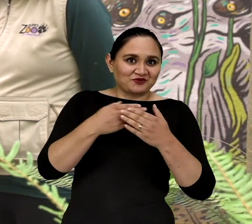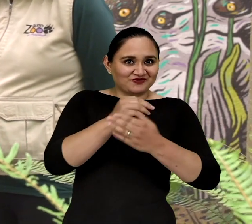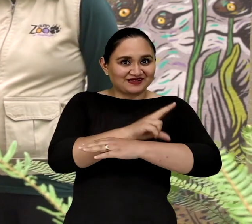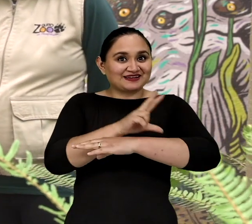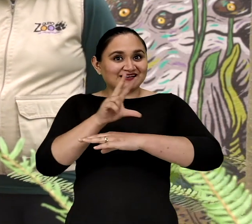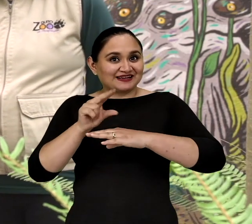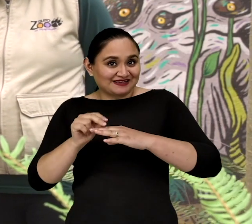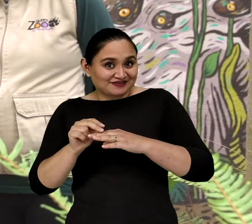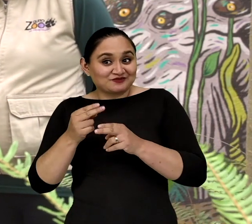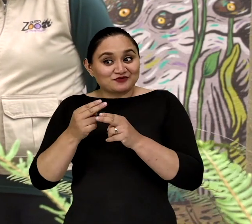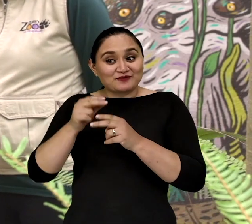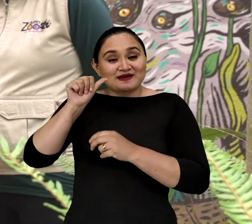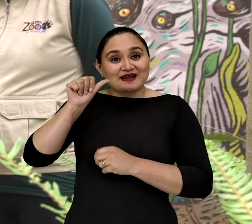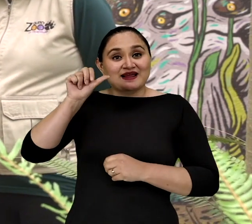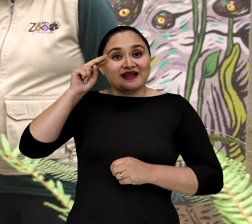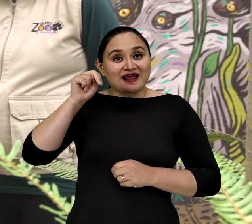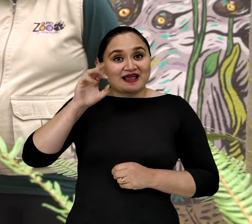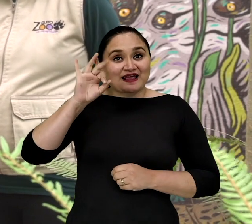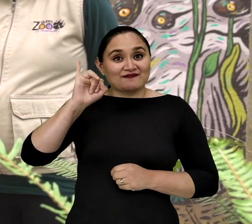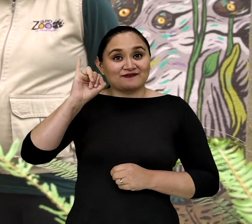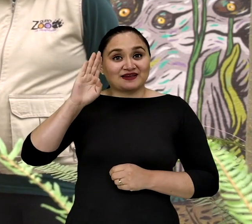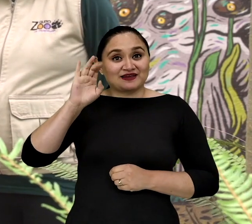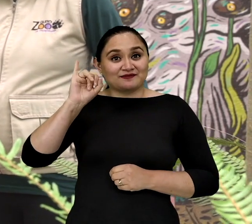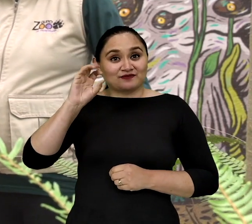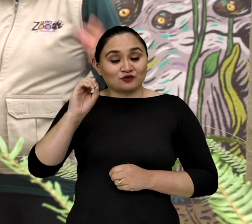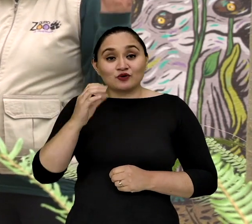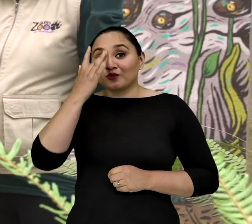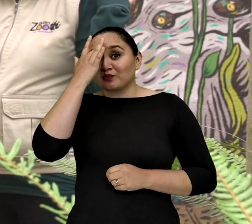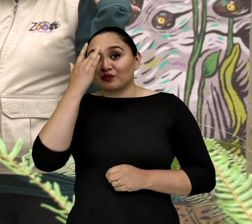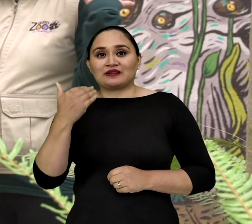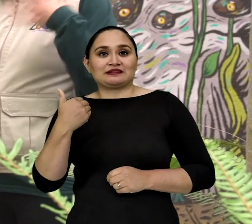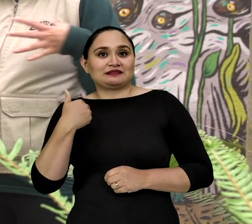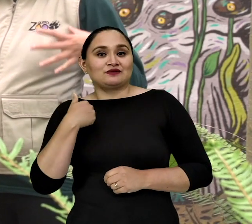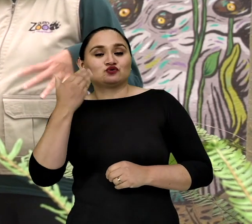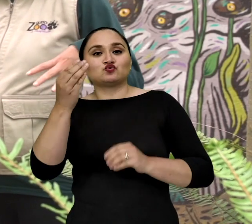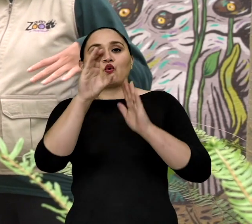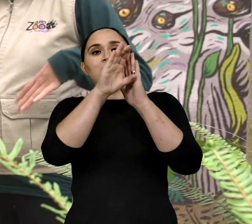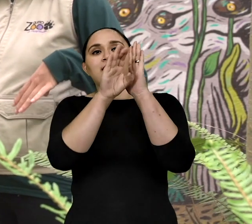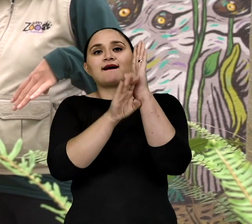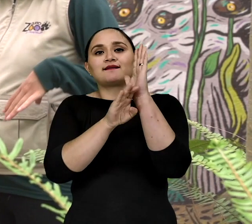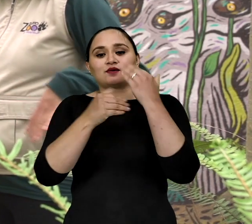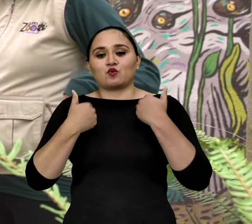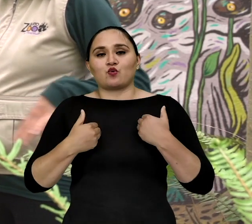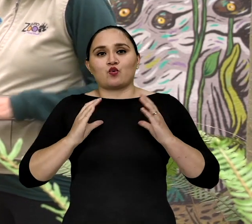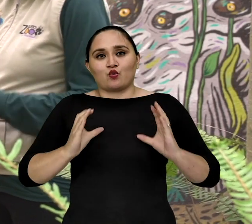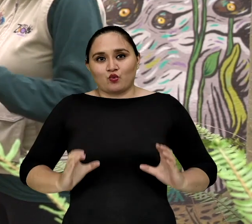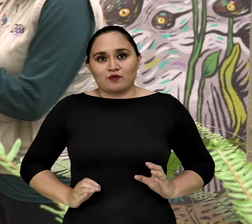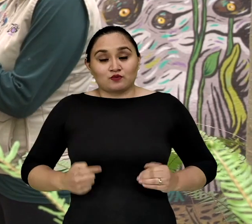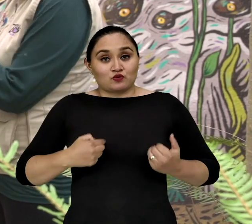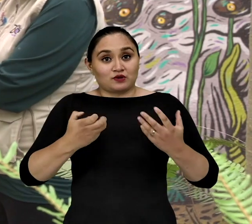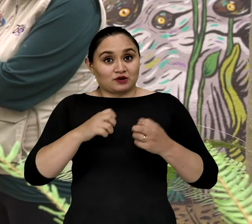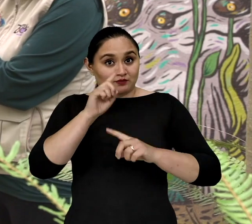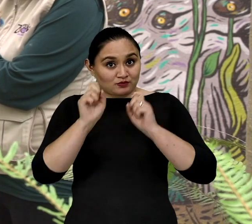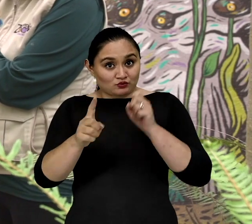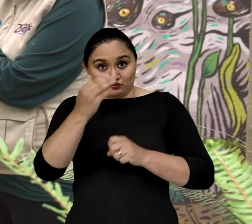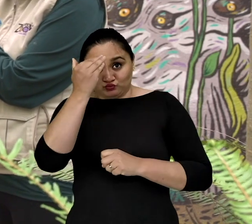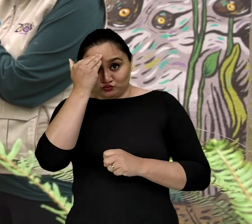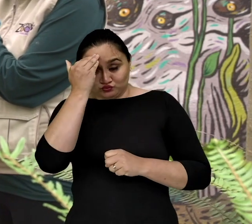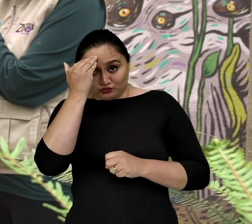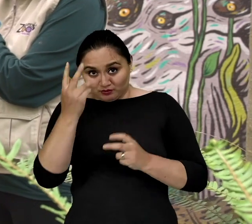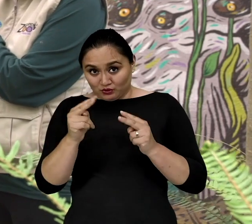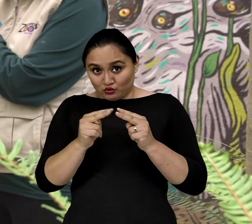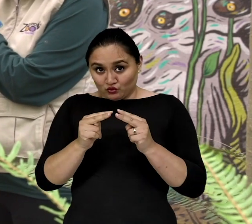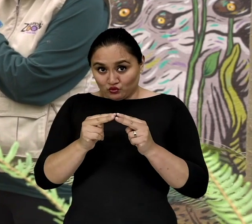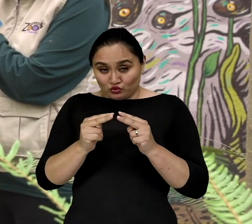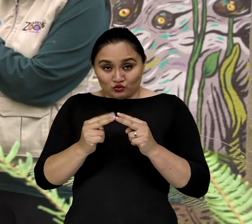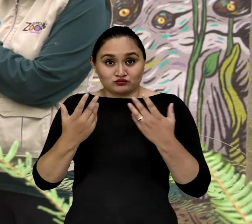anfibio ¿Y por qué se llama rana marsupial andina? Es porque tiene una característica en su cuerpo Yo quiero preguntarte, ¿conocen los canguros?